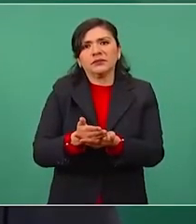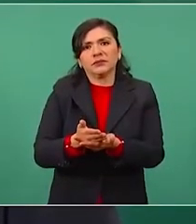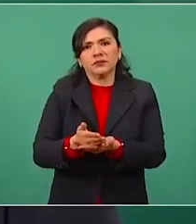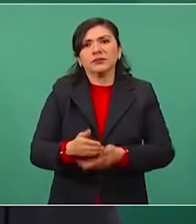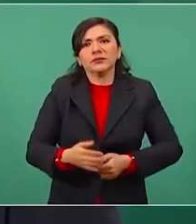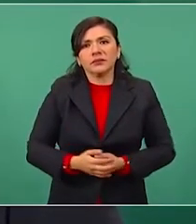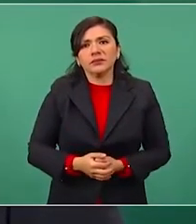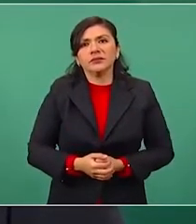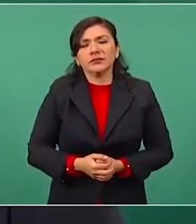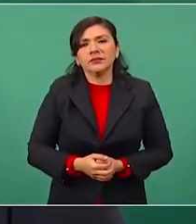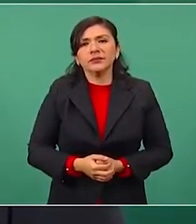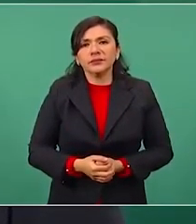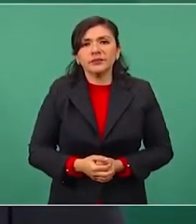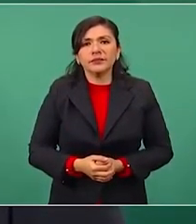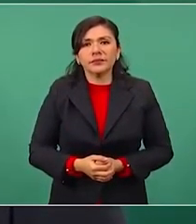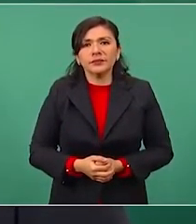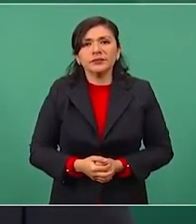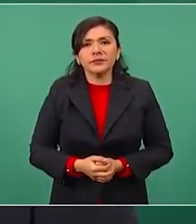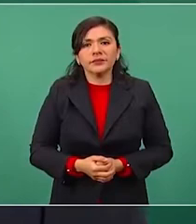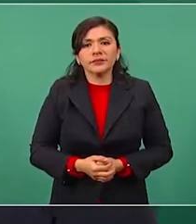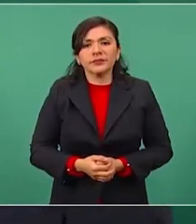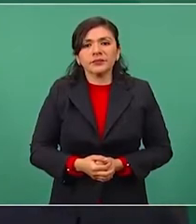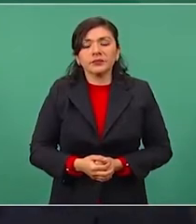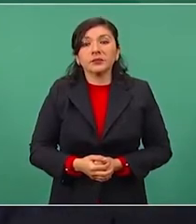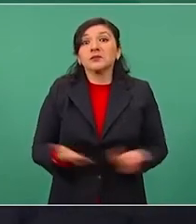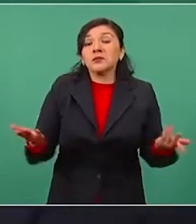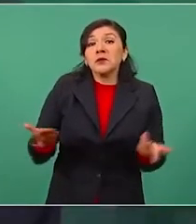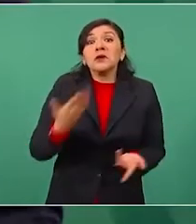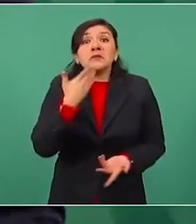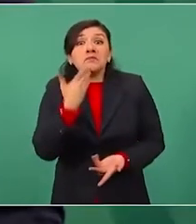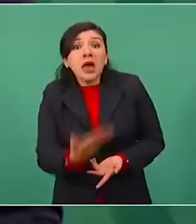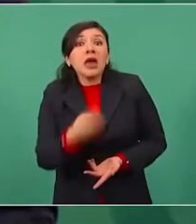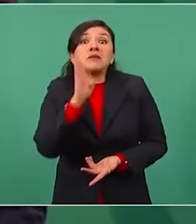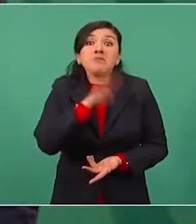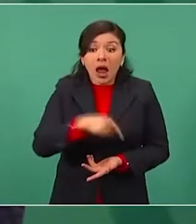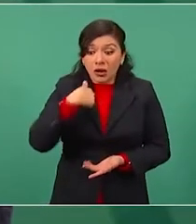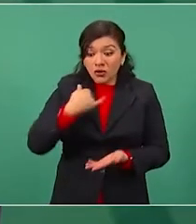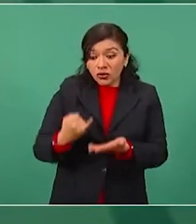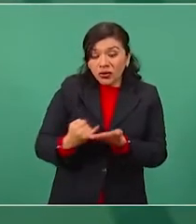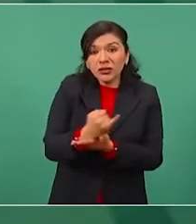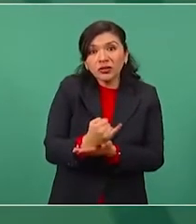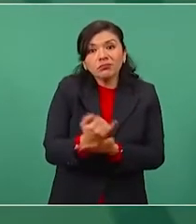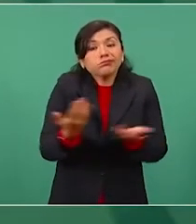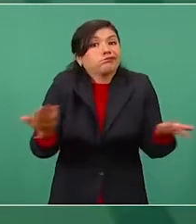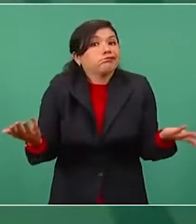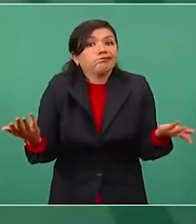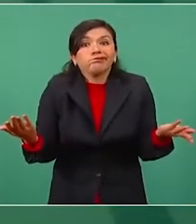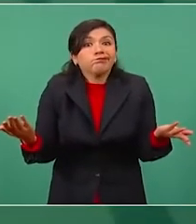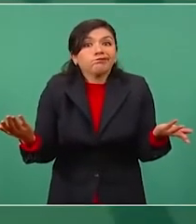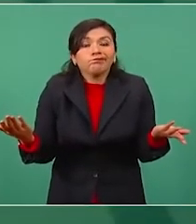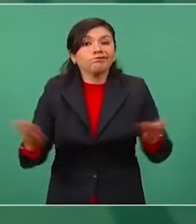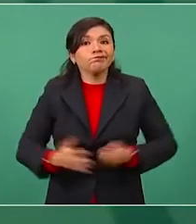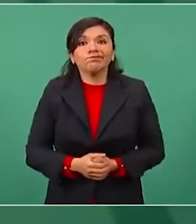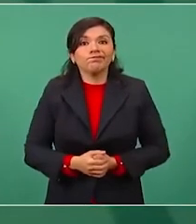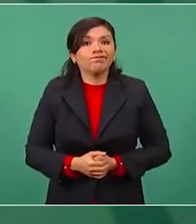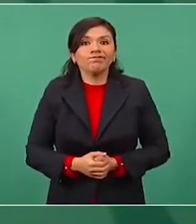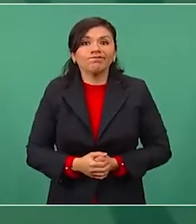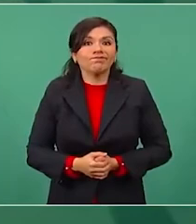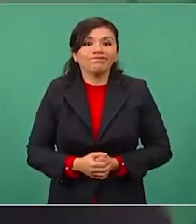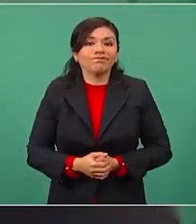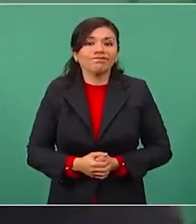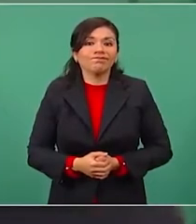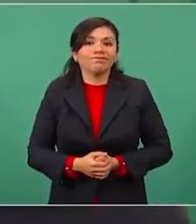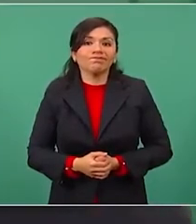el operativo. Si hicimos bien, si hicimos mal, ya